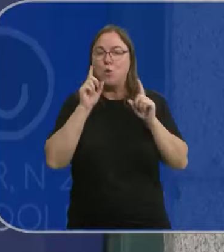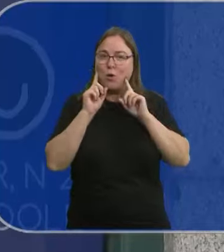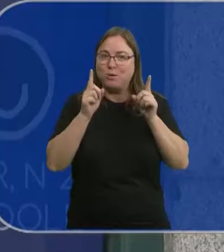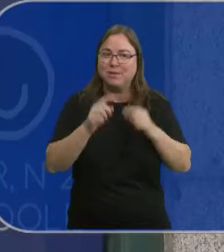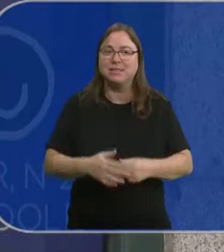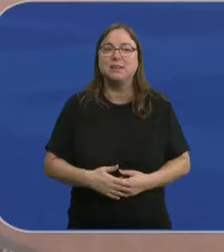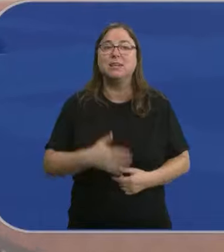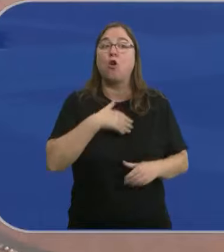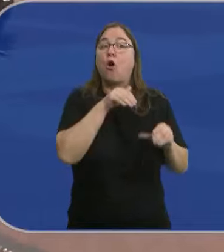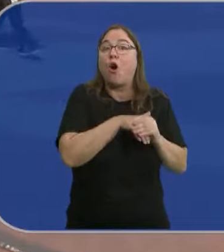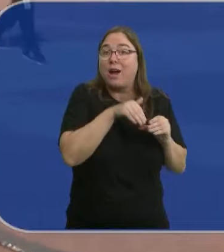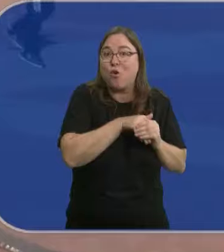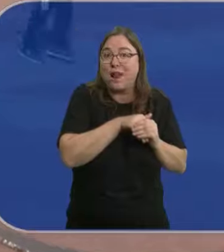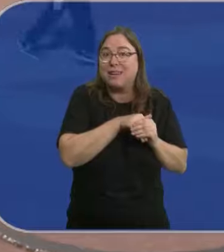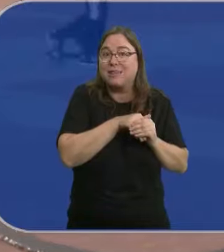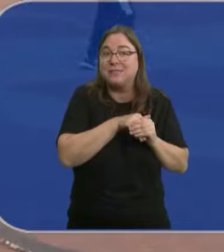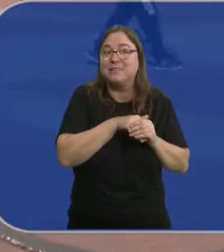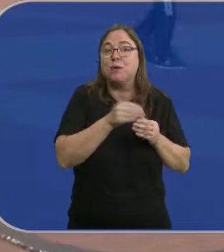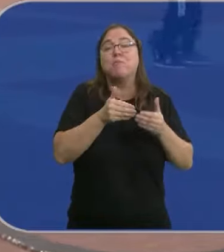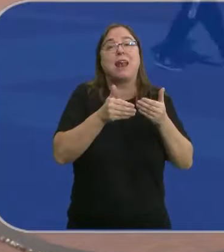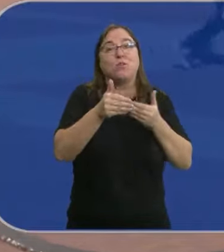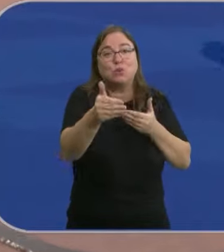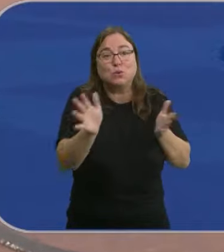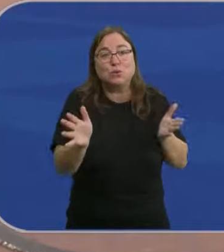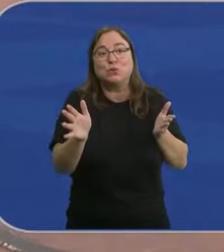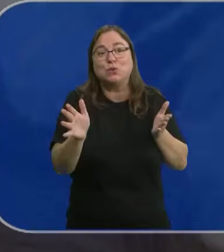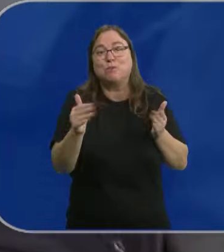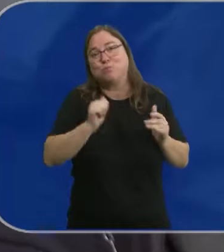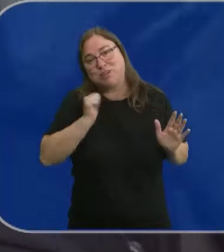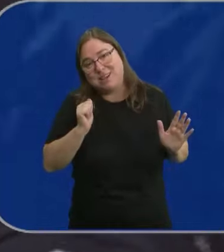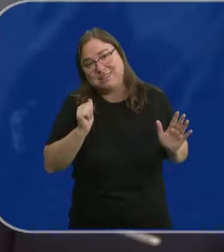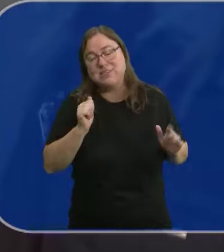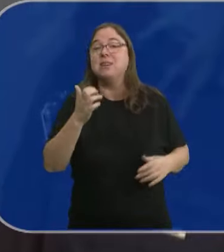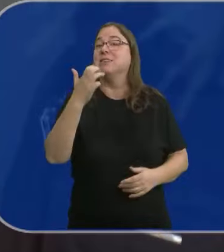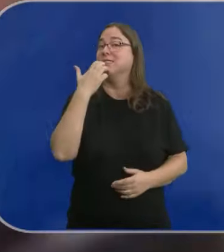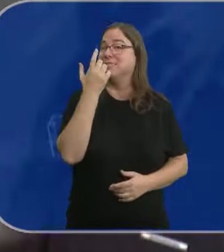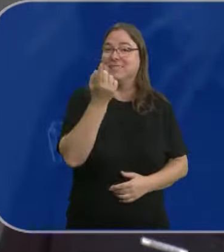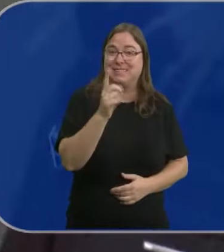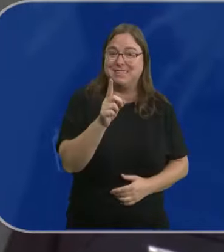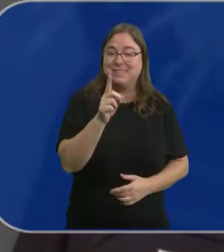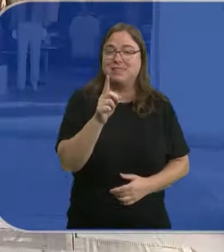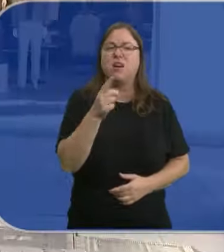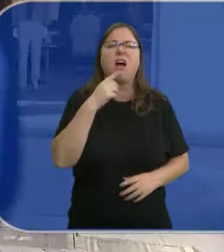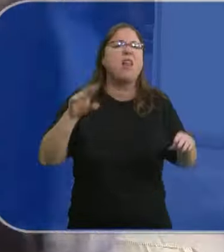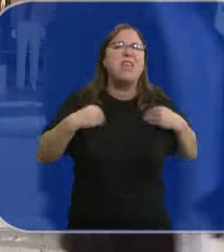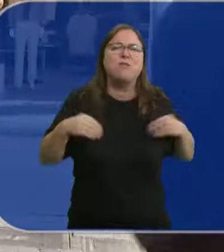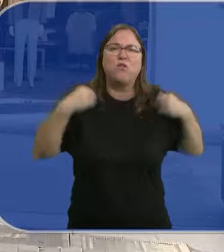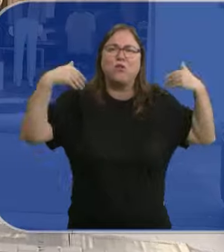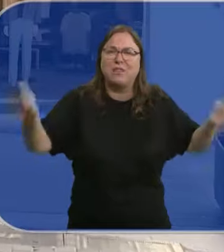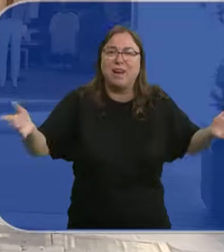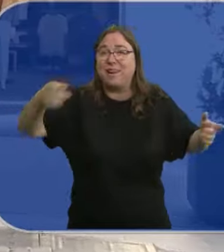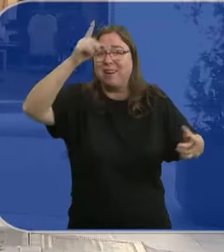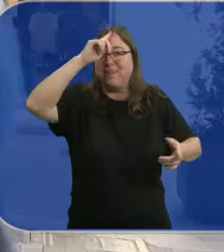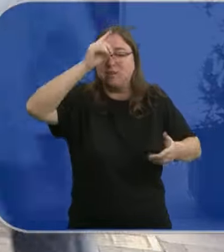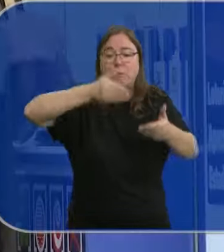previsores. Ahorrar un poco para el futuro, si acaso. Y por si no se decide, un mantra. Disfrutarlo, que no